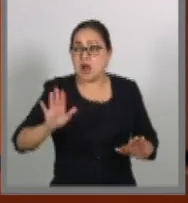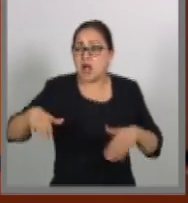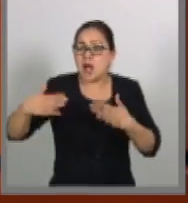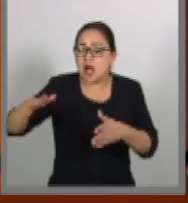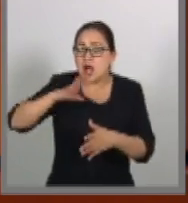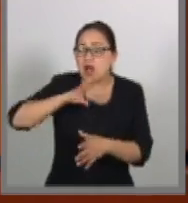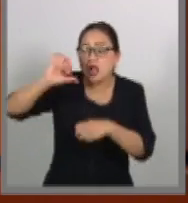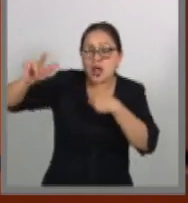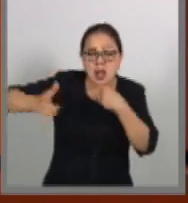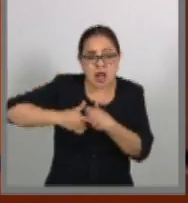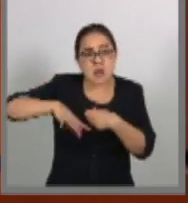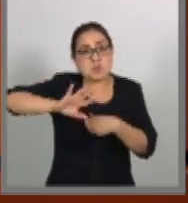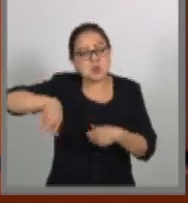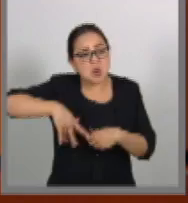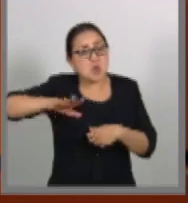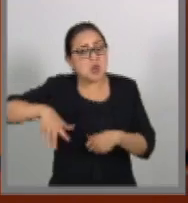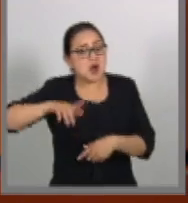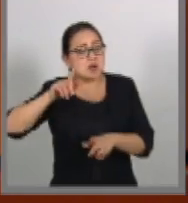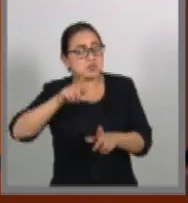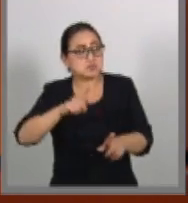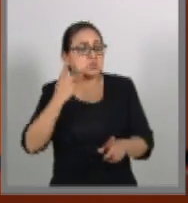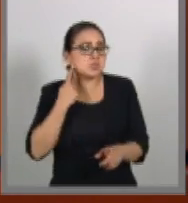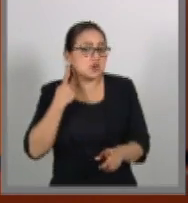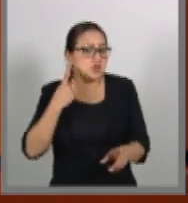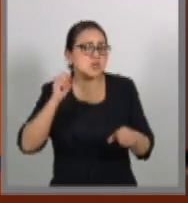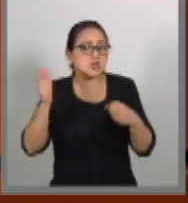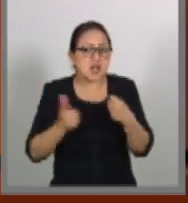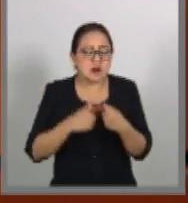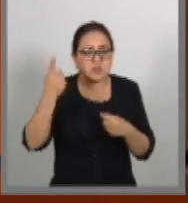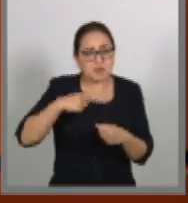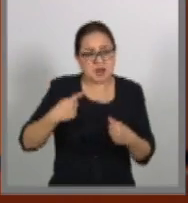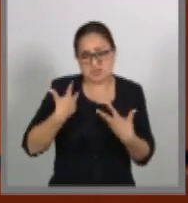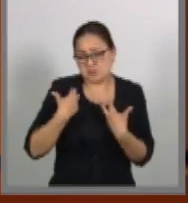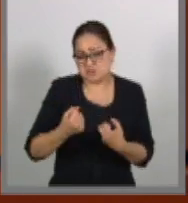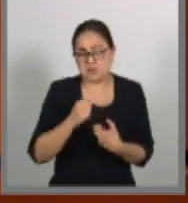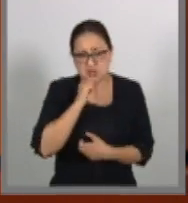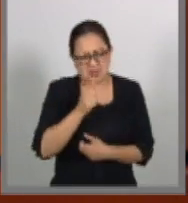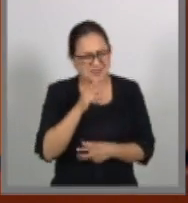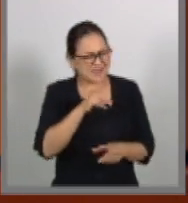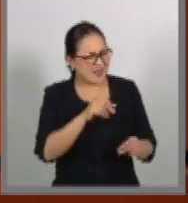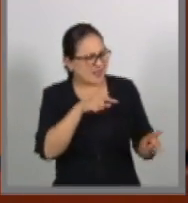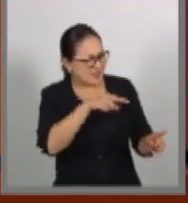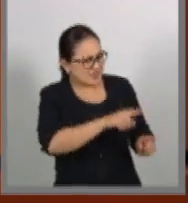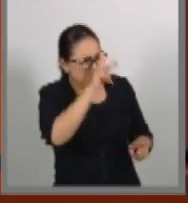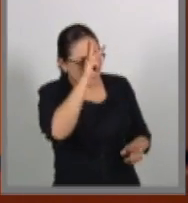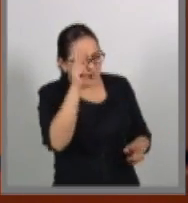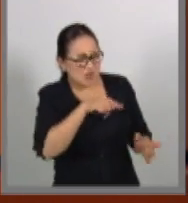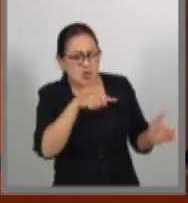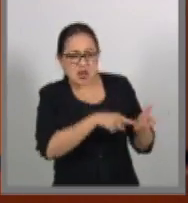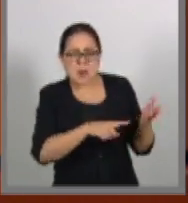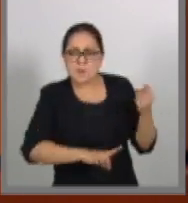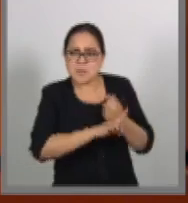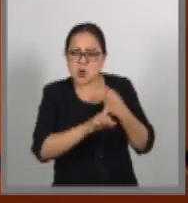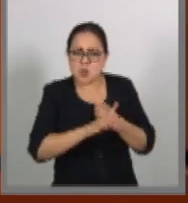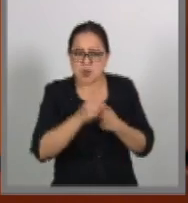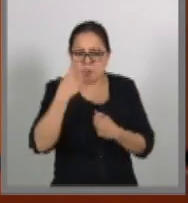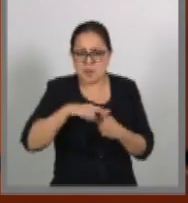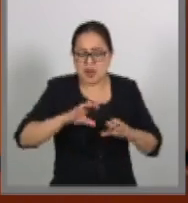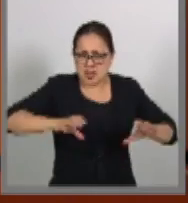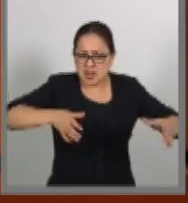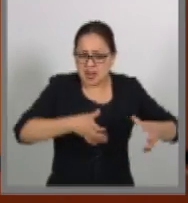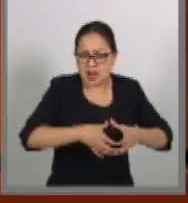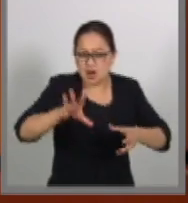los políticos y los temerosos para que no los persigan. No. Ese es un problema de ejércitos